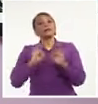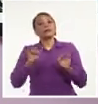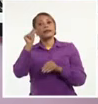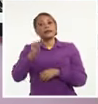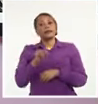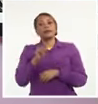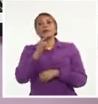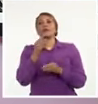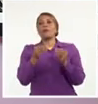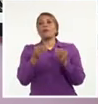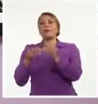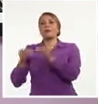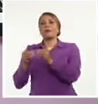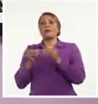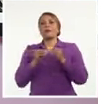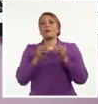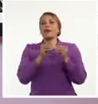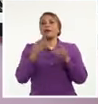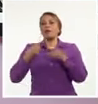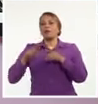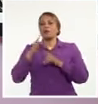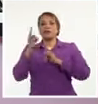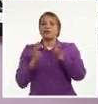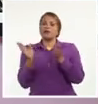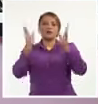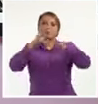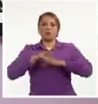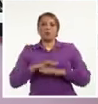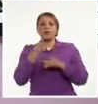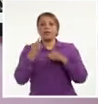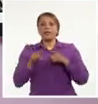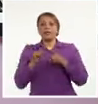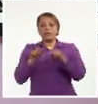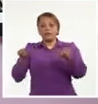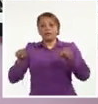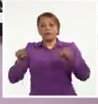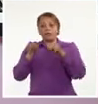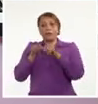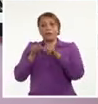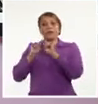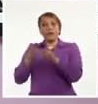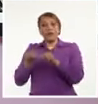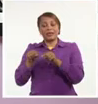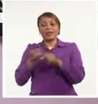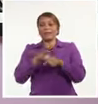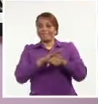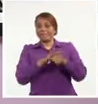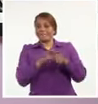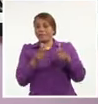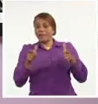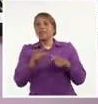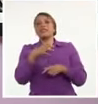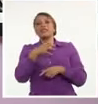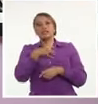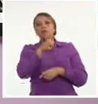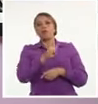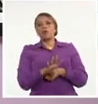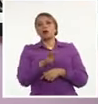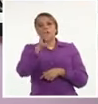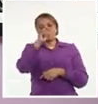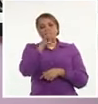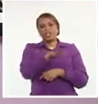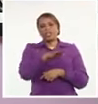contaminación en el resto de la terapia intensiva, y en el caso del cubículo que estuvo expuesto, actualmente quedan cuatro pacientes